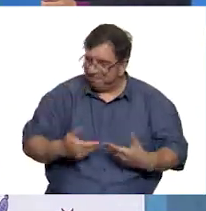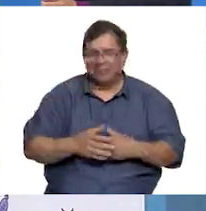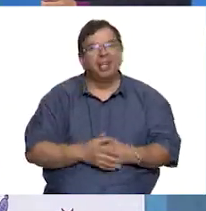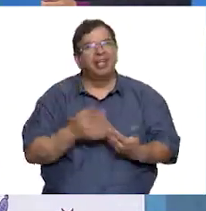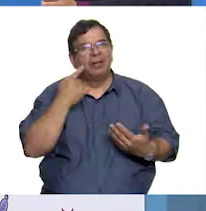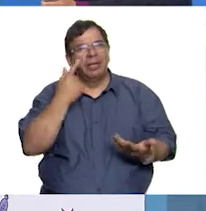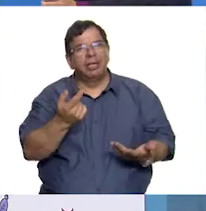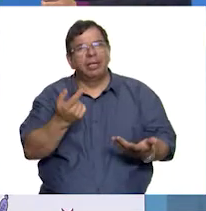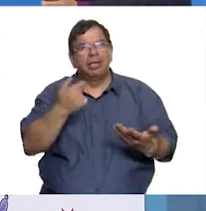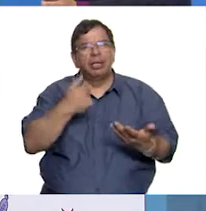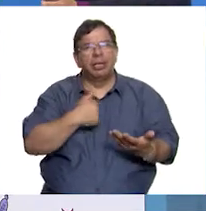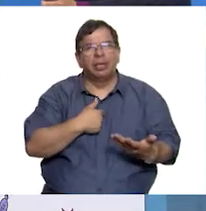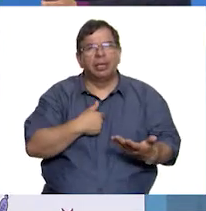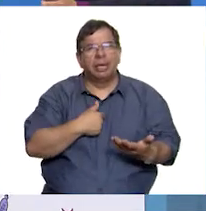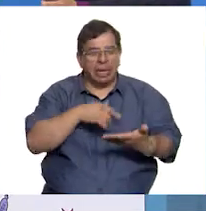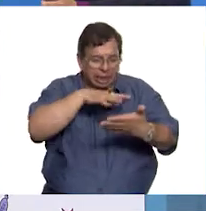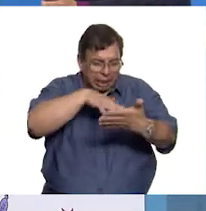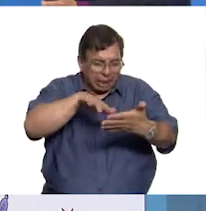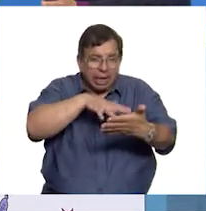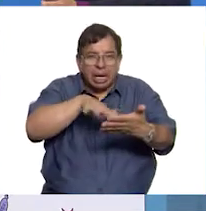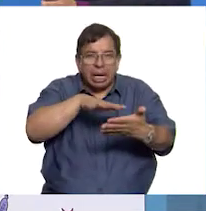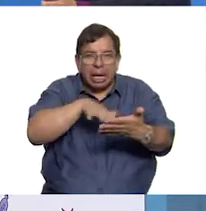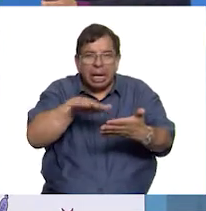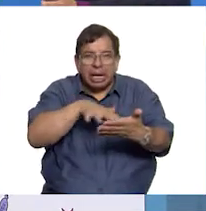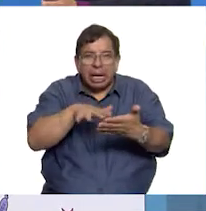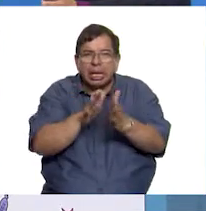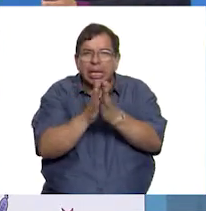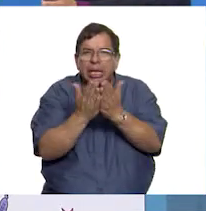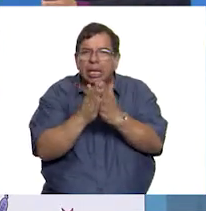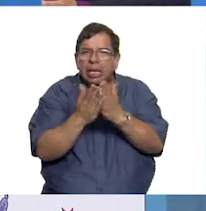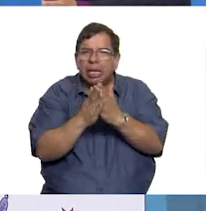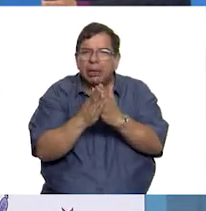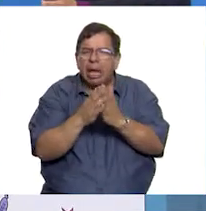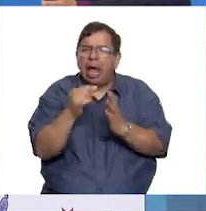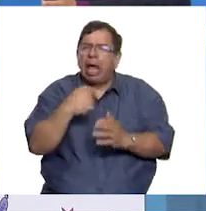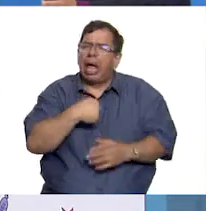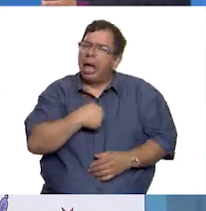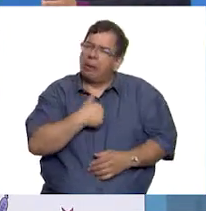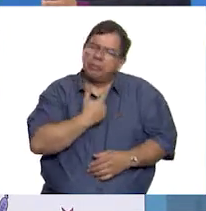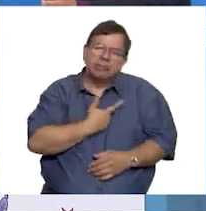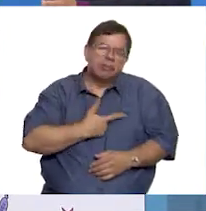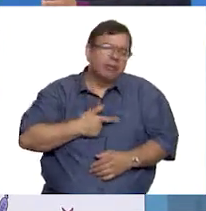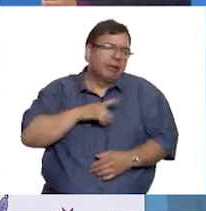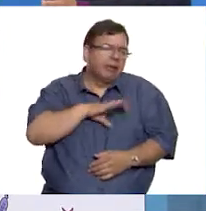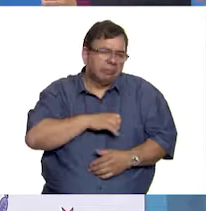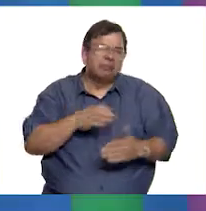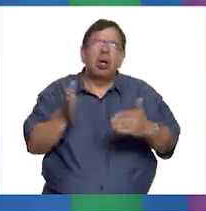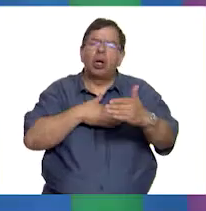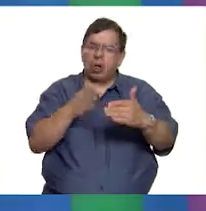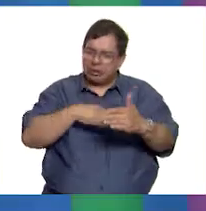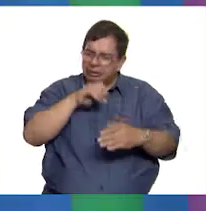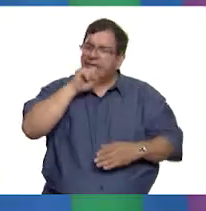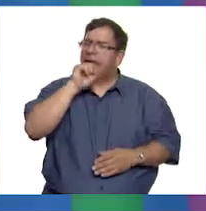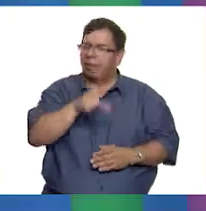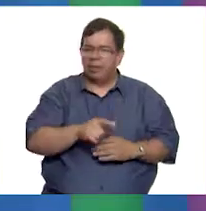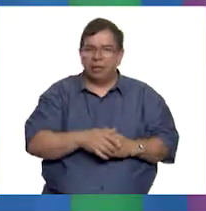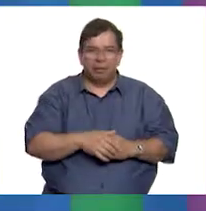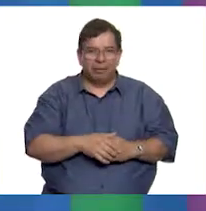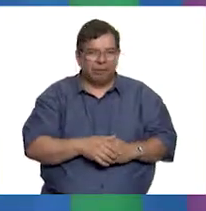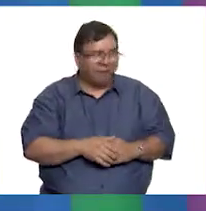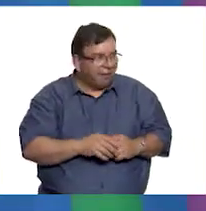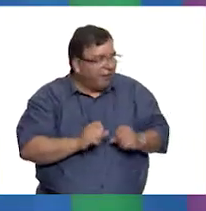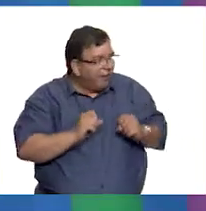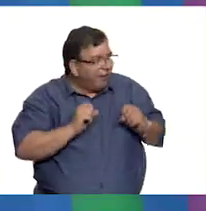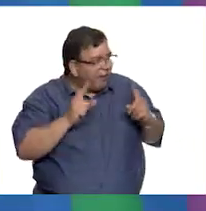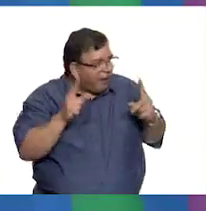saber que además de la lectura y los libros, también me gustaba mucho la cocina. ¡Vaya!